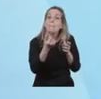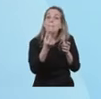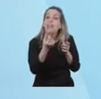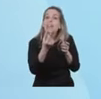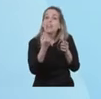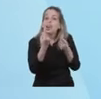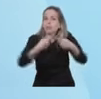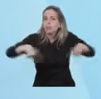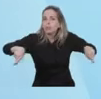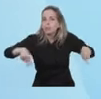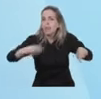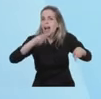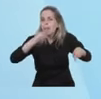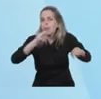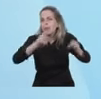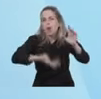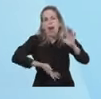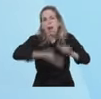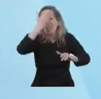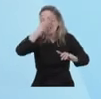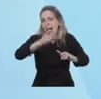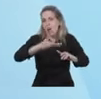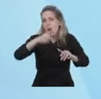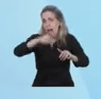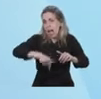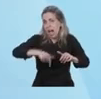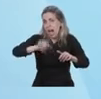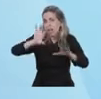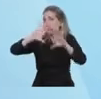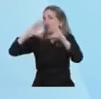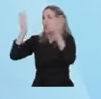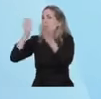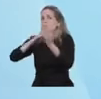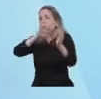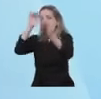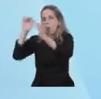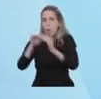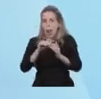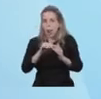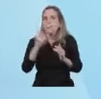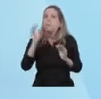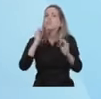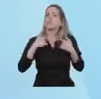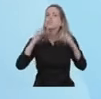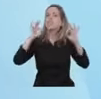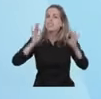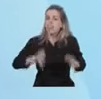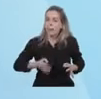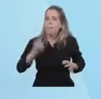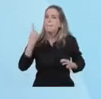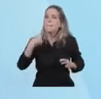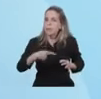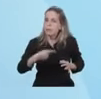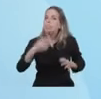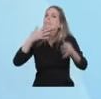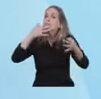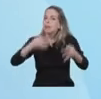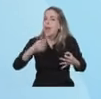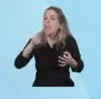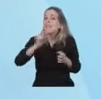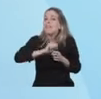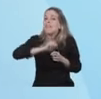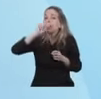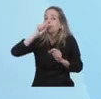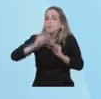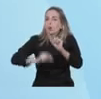estamos en niveles altos lo sé pero la inflación poco a poco mes a vez va bajando.